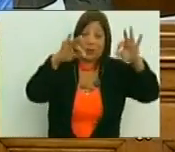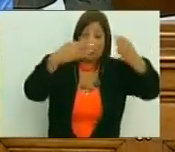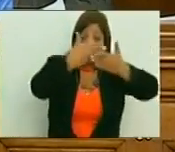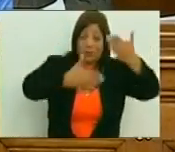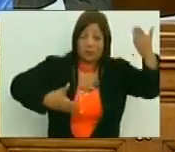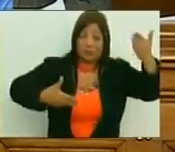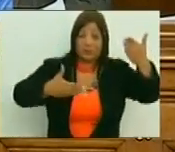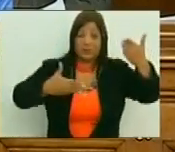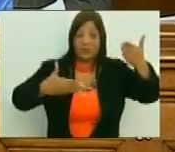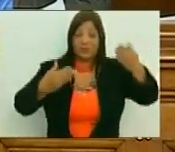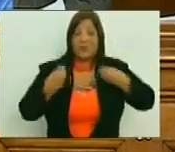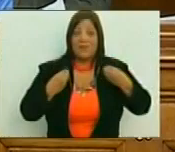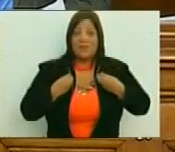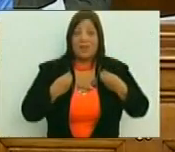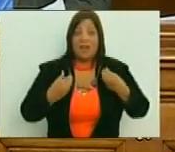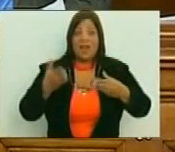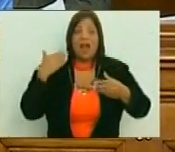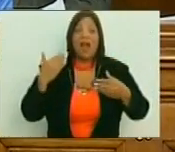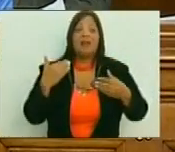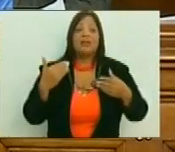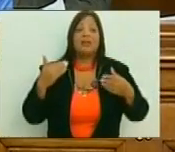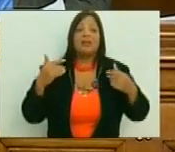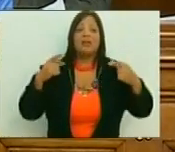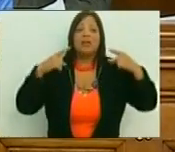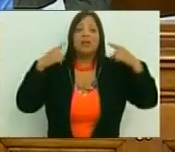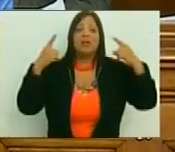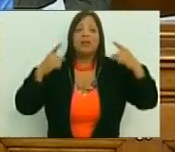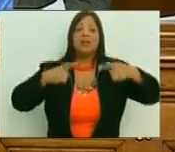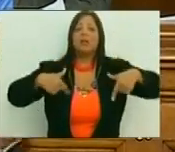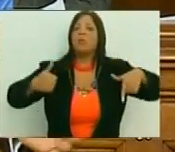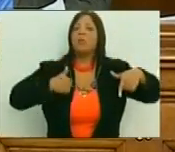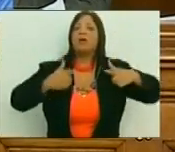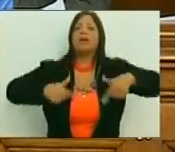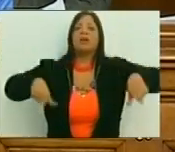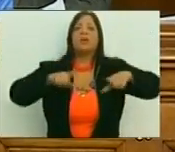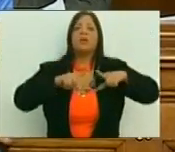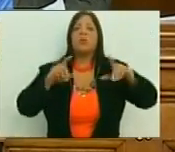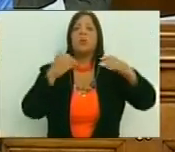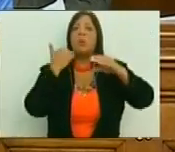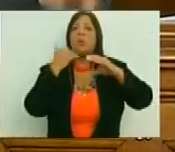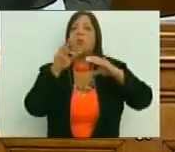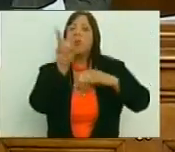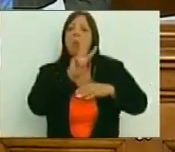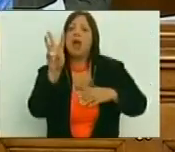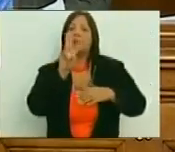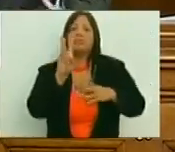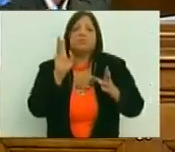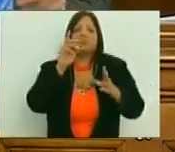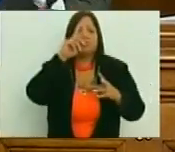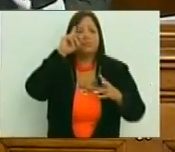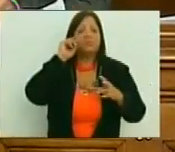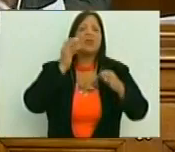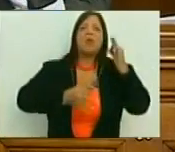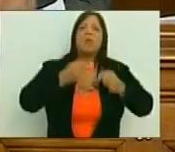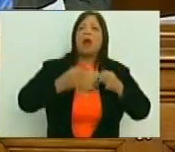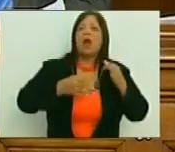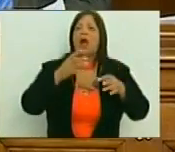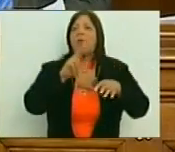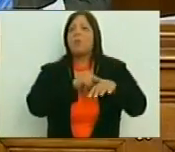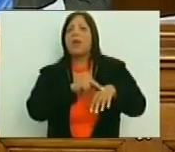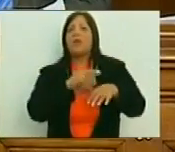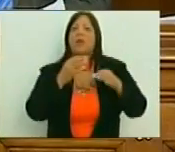el juego de la vida. Nosotros antes en cualquier web aparecíamos como otros, abogados, médicos,